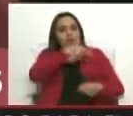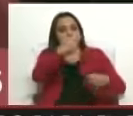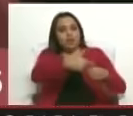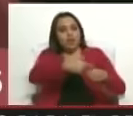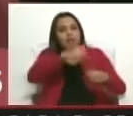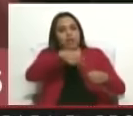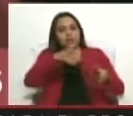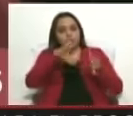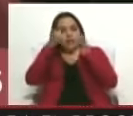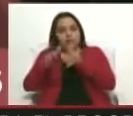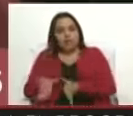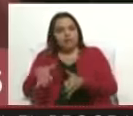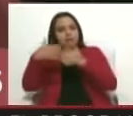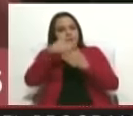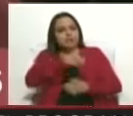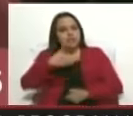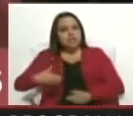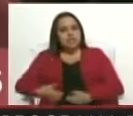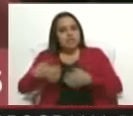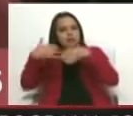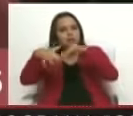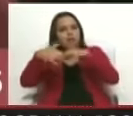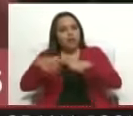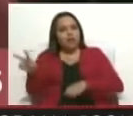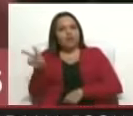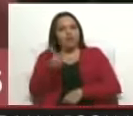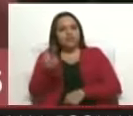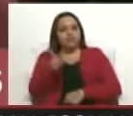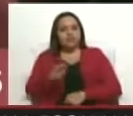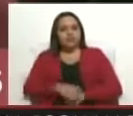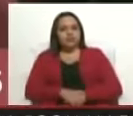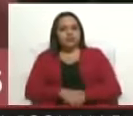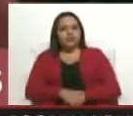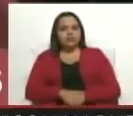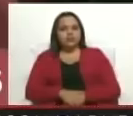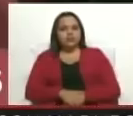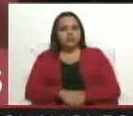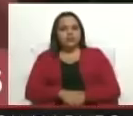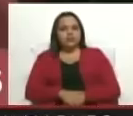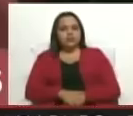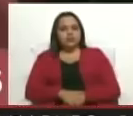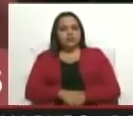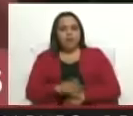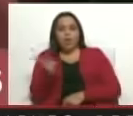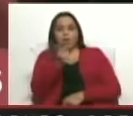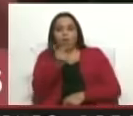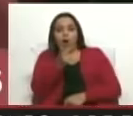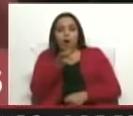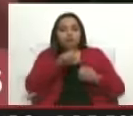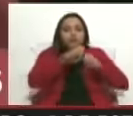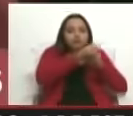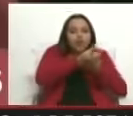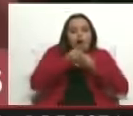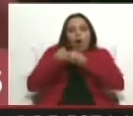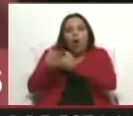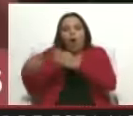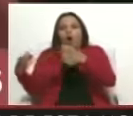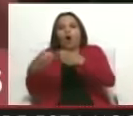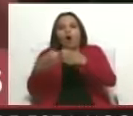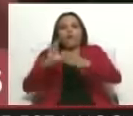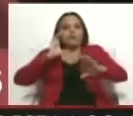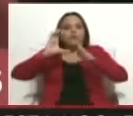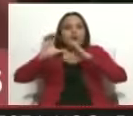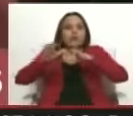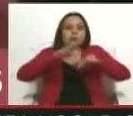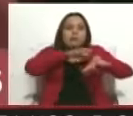de PDVSA y ministro de Petróleo, Pedro Rafael Pellechea, quienes ofrecieron una declaración a los medios de comunicación que en gran